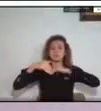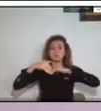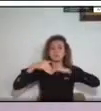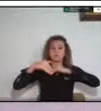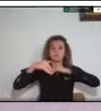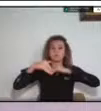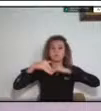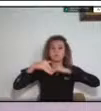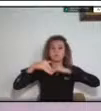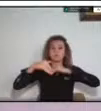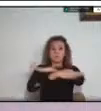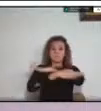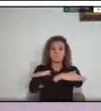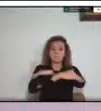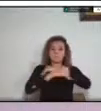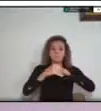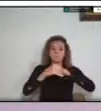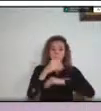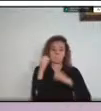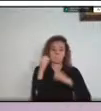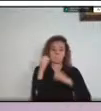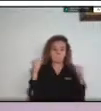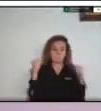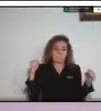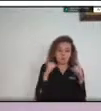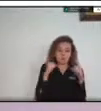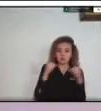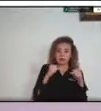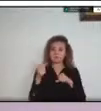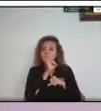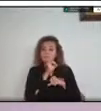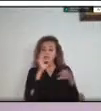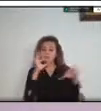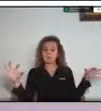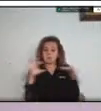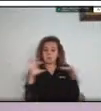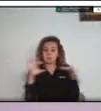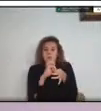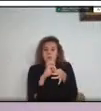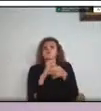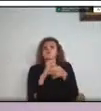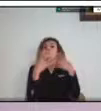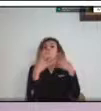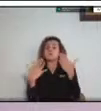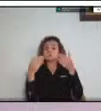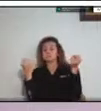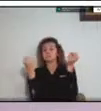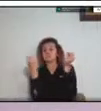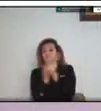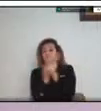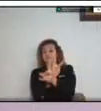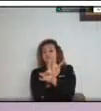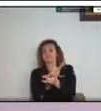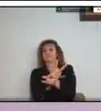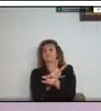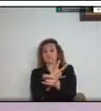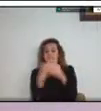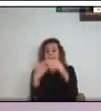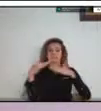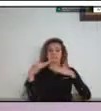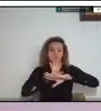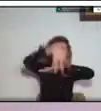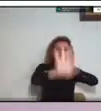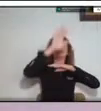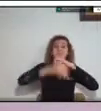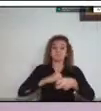causas que adelantó la Sociedad Colombiana de Ingenieros. También conocimos el balance del ordenamiento territorial de los municipios